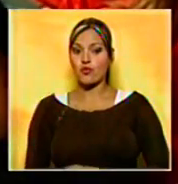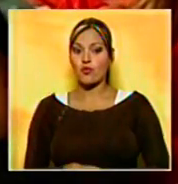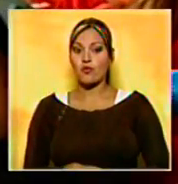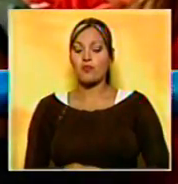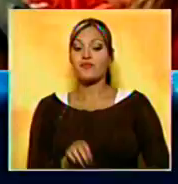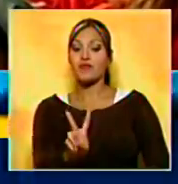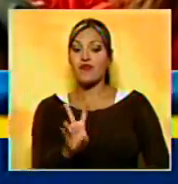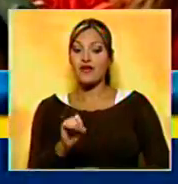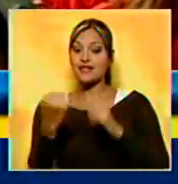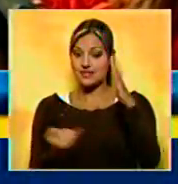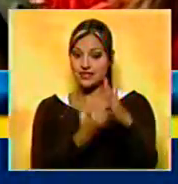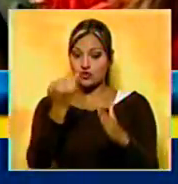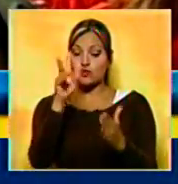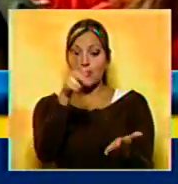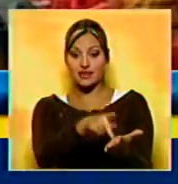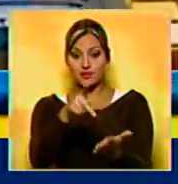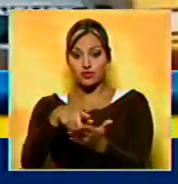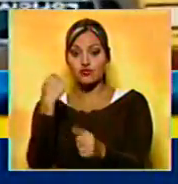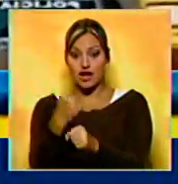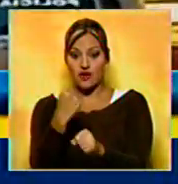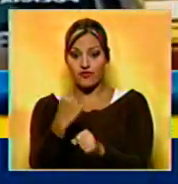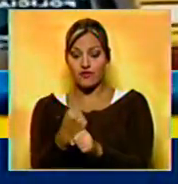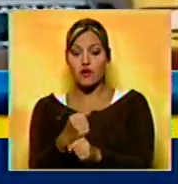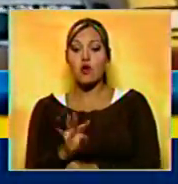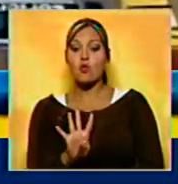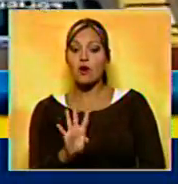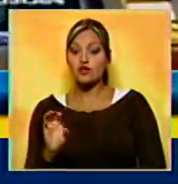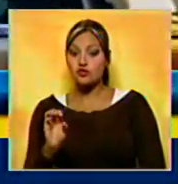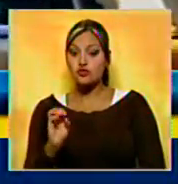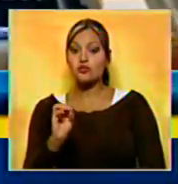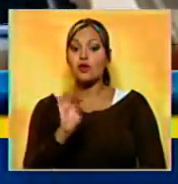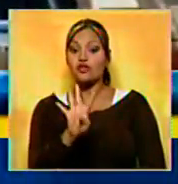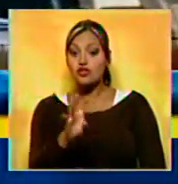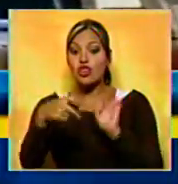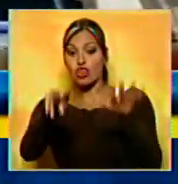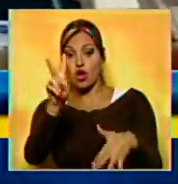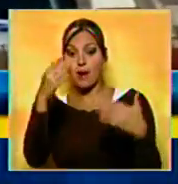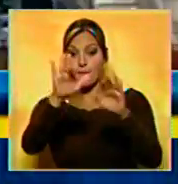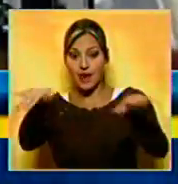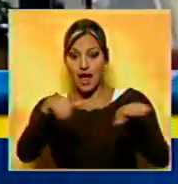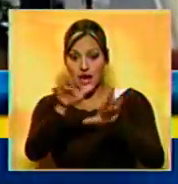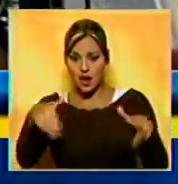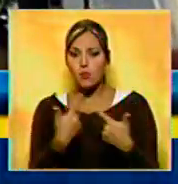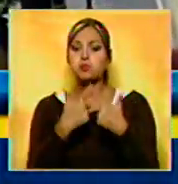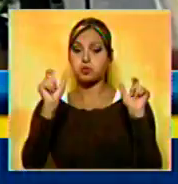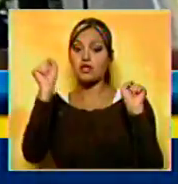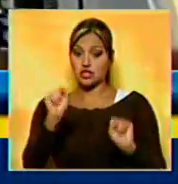instituciones del estado participan en el operativo. 412 playas se encuentran aptas.